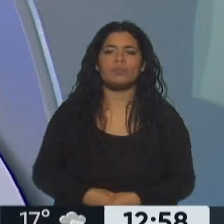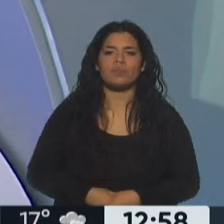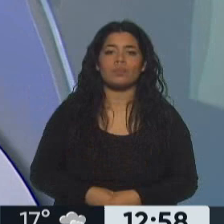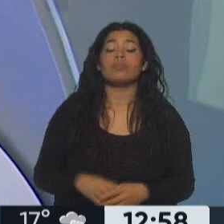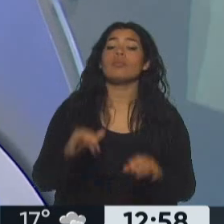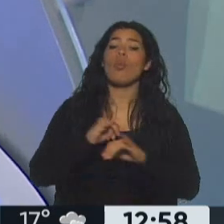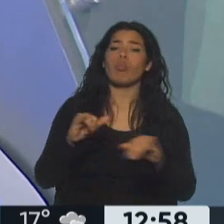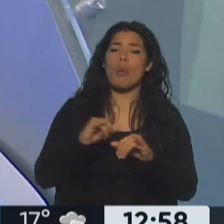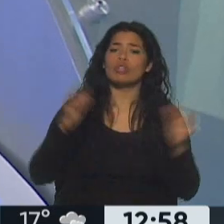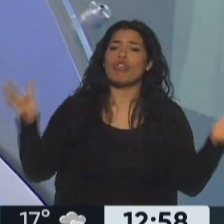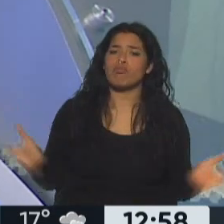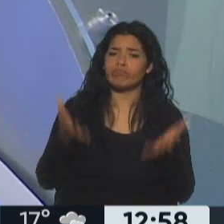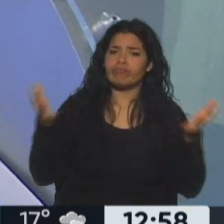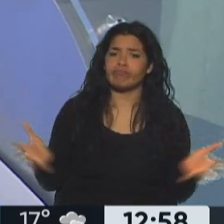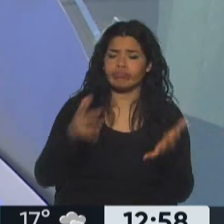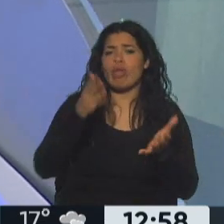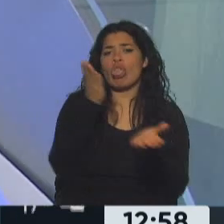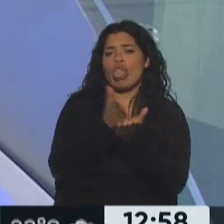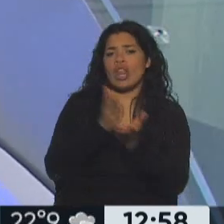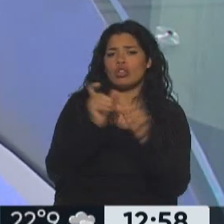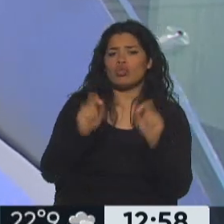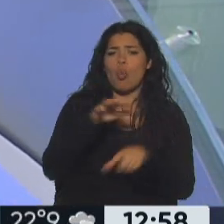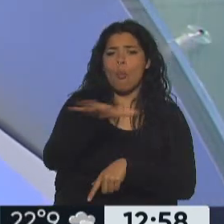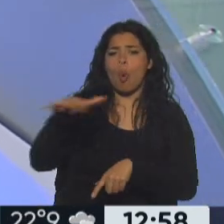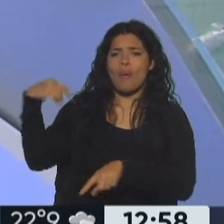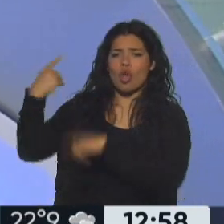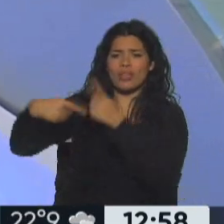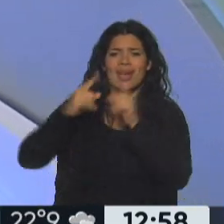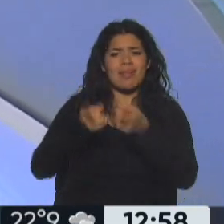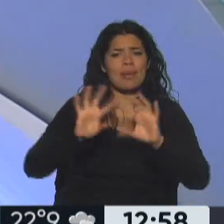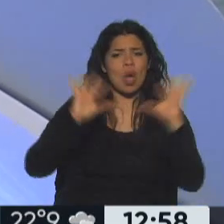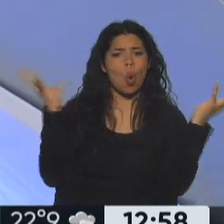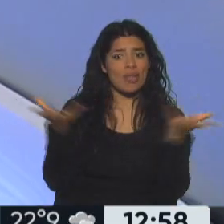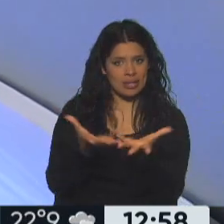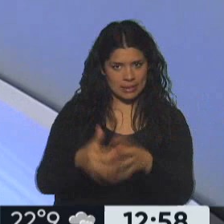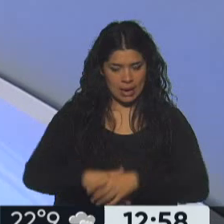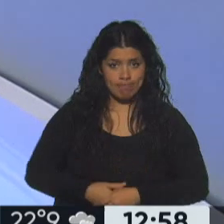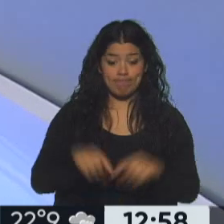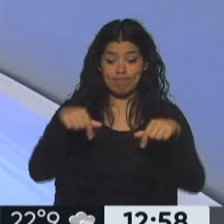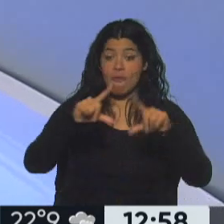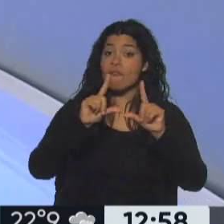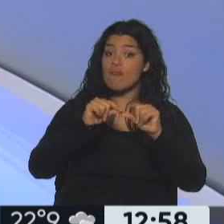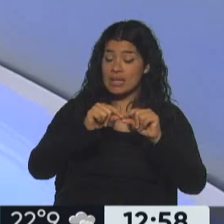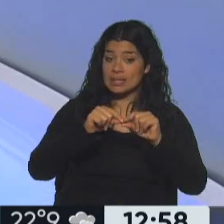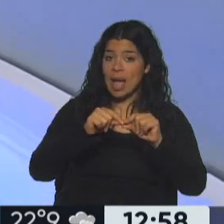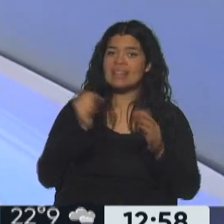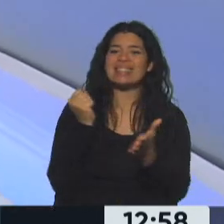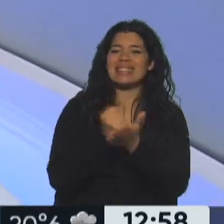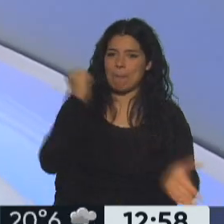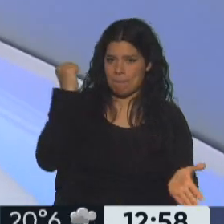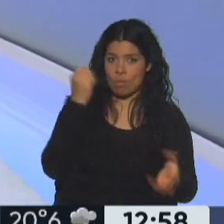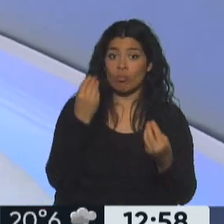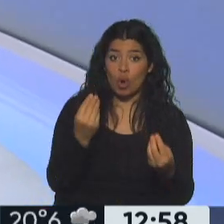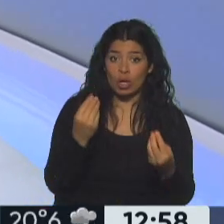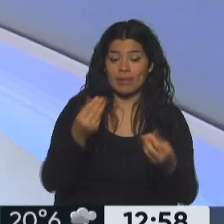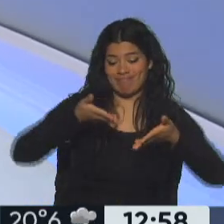la promoción de los derechos de los pueblos indígenas, y es universal. Y además es una fecha muy significativa porque había nacido